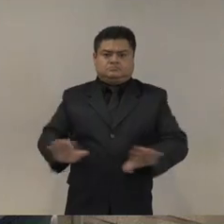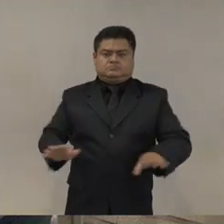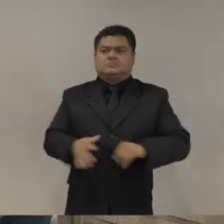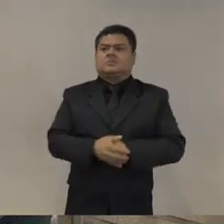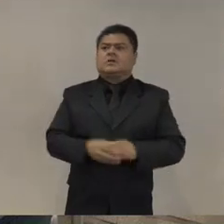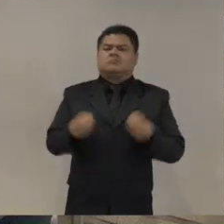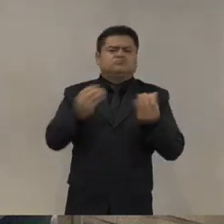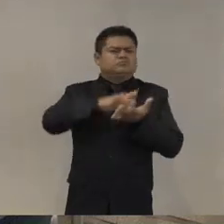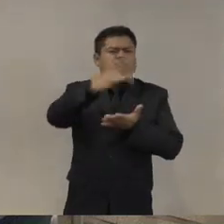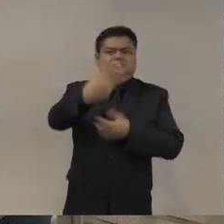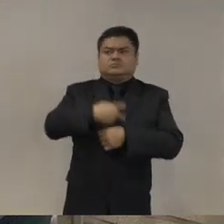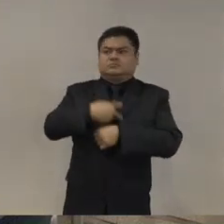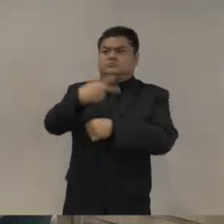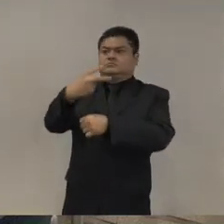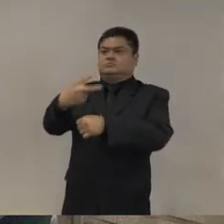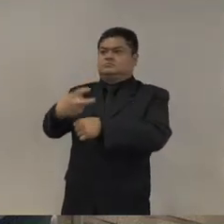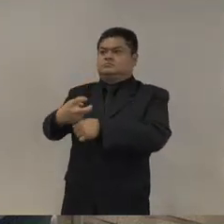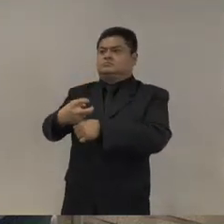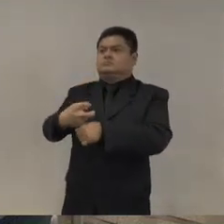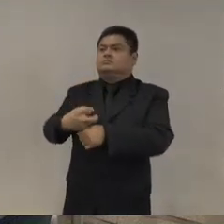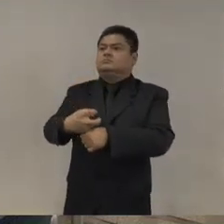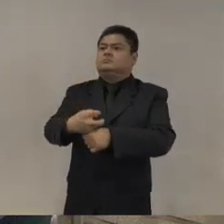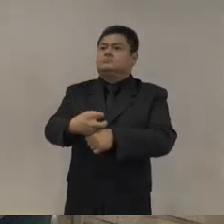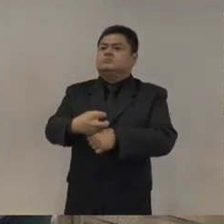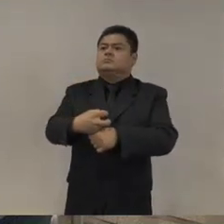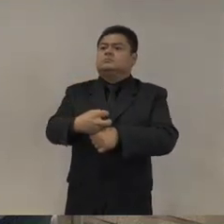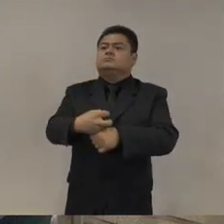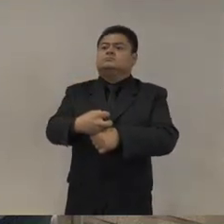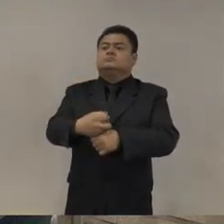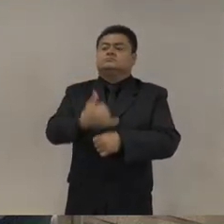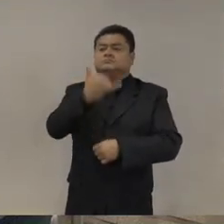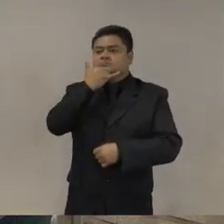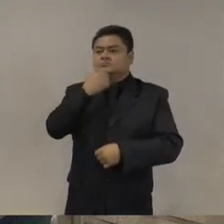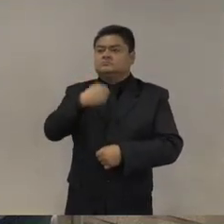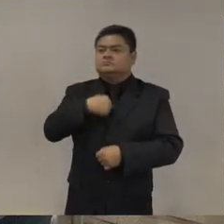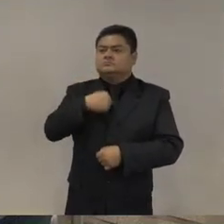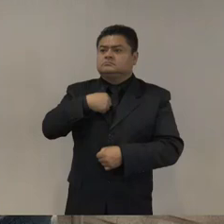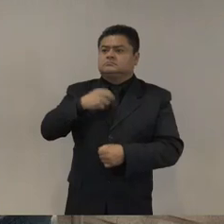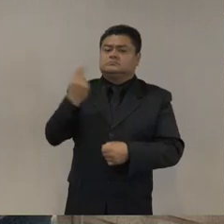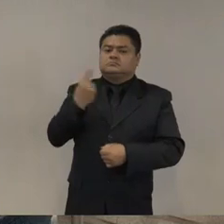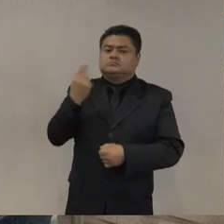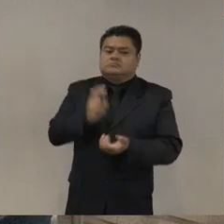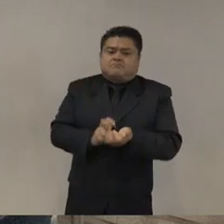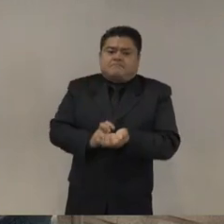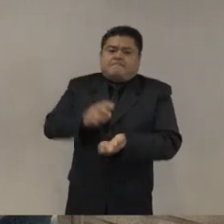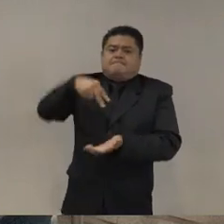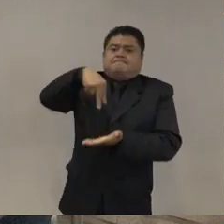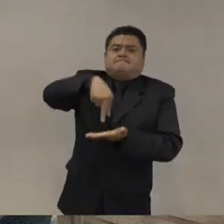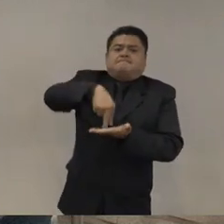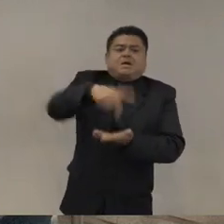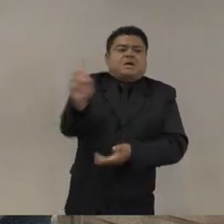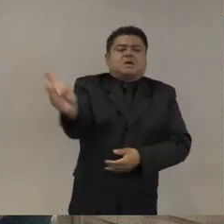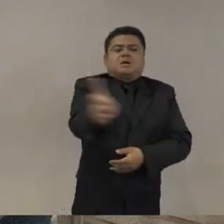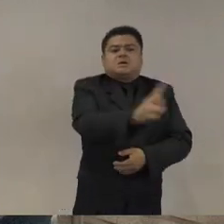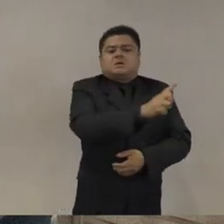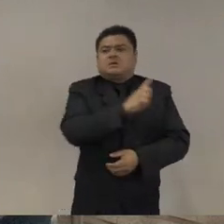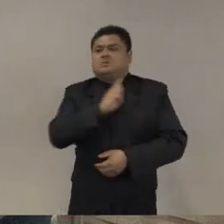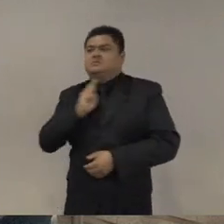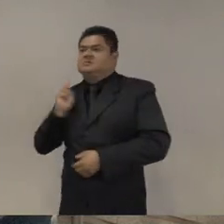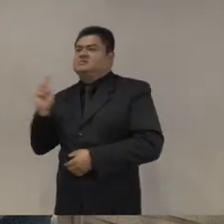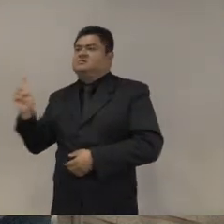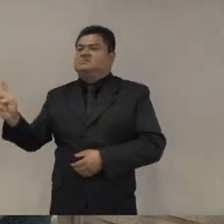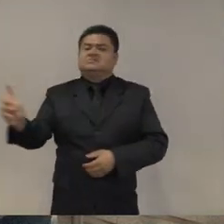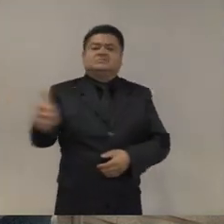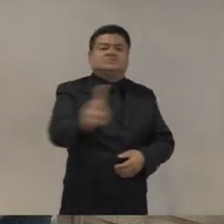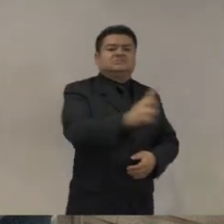quienes me lo invitaron. Perdónenme, pero yo me tengo que parar. Permítame hacer un micro. Ah, perfecto. Y caminar,